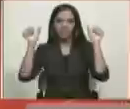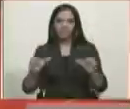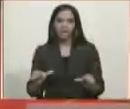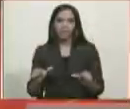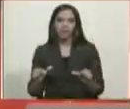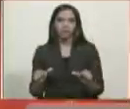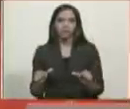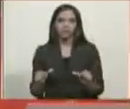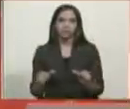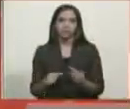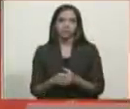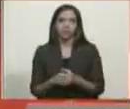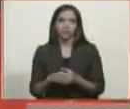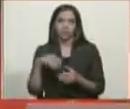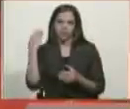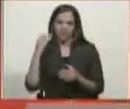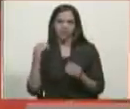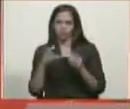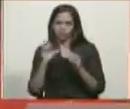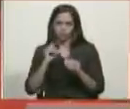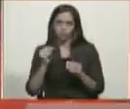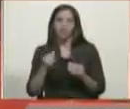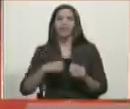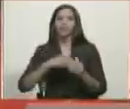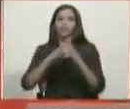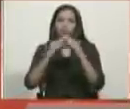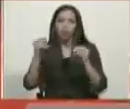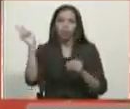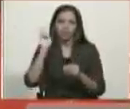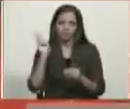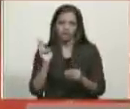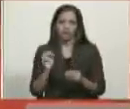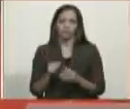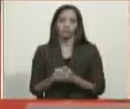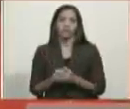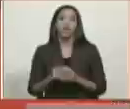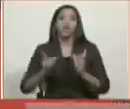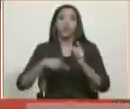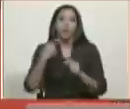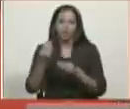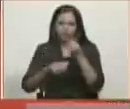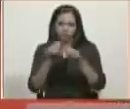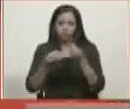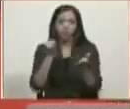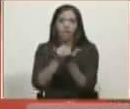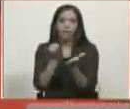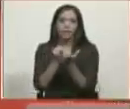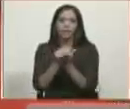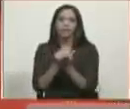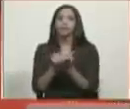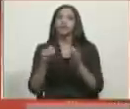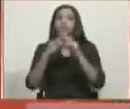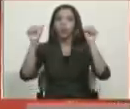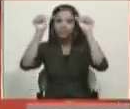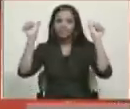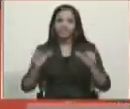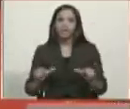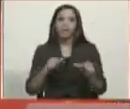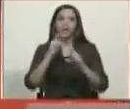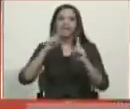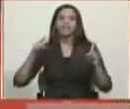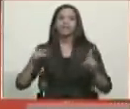Perdón, no solo para los caraqueños y las caraqueñas, para los venezolanos y las venezolanas. Luego de haber hecho todas las pruebas y comprobado todos los sistemas eléctricos,